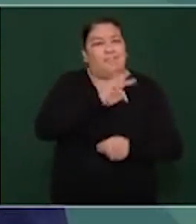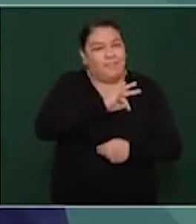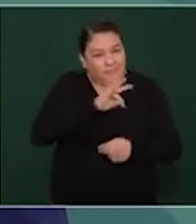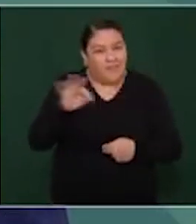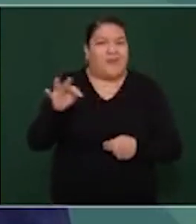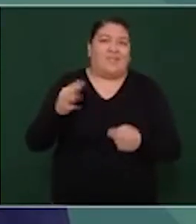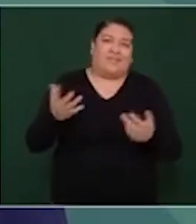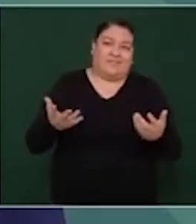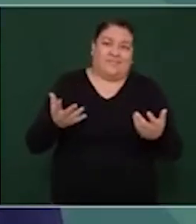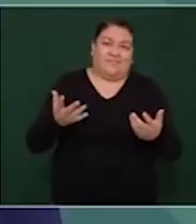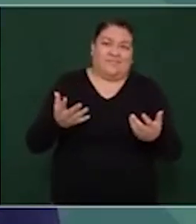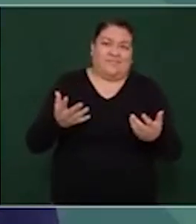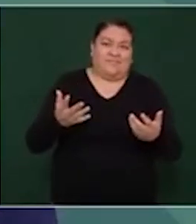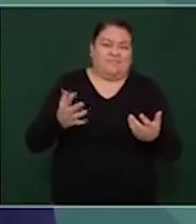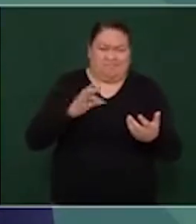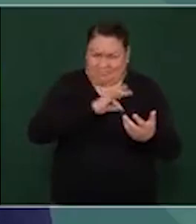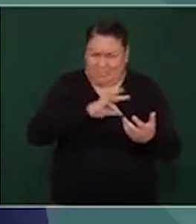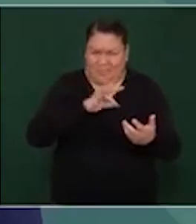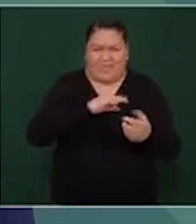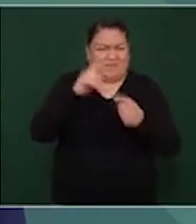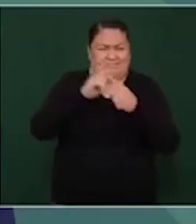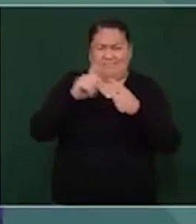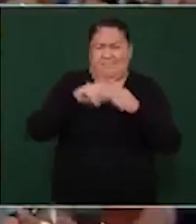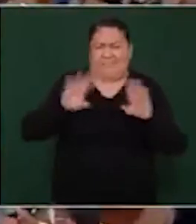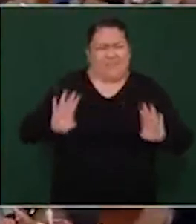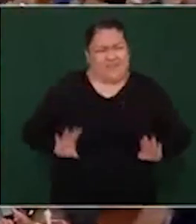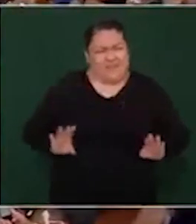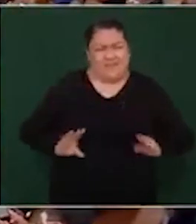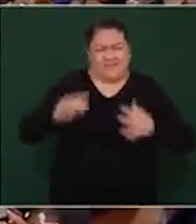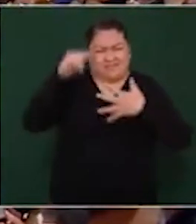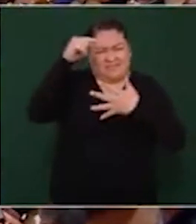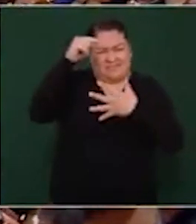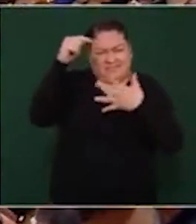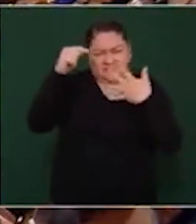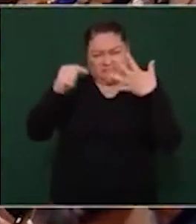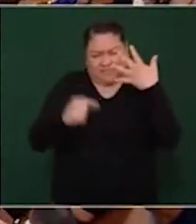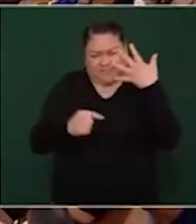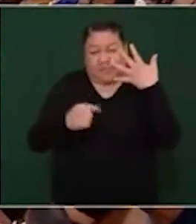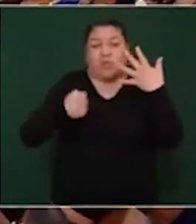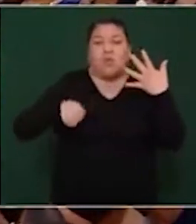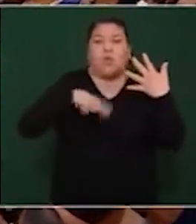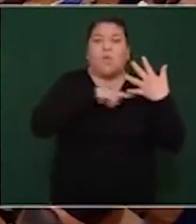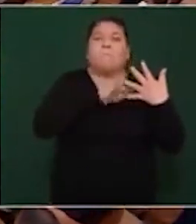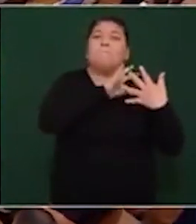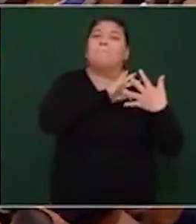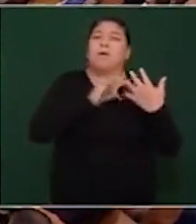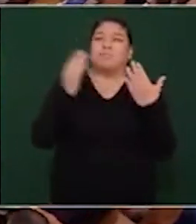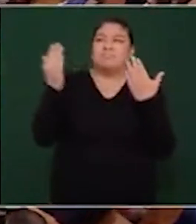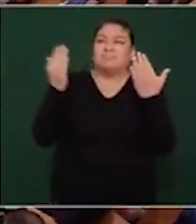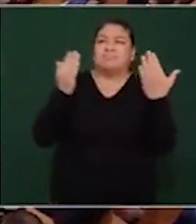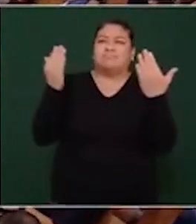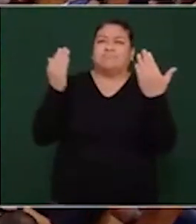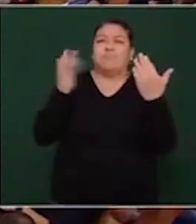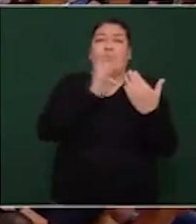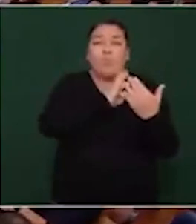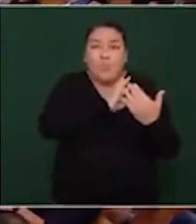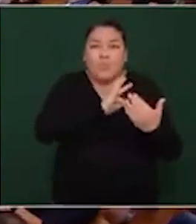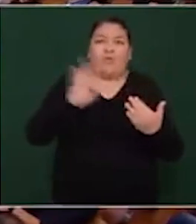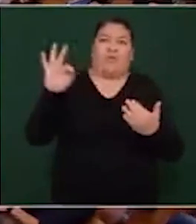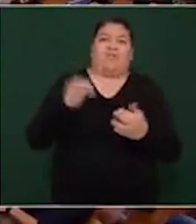Y hay otros elementos que nos dan ventaja comparativas. Por ejemplo,